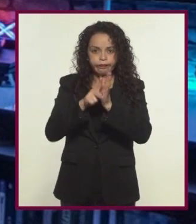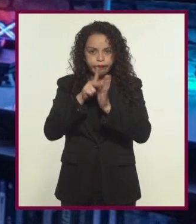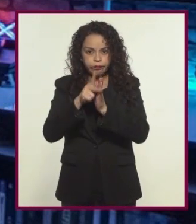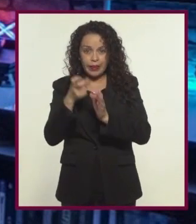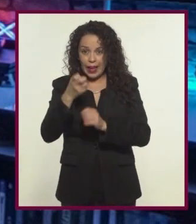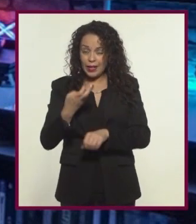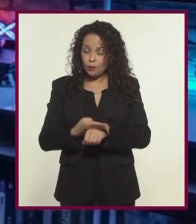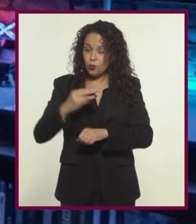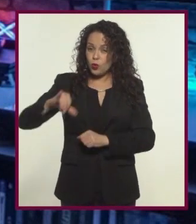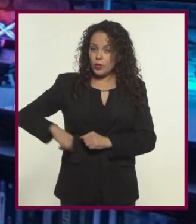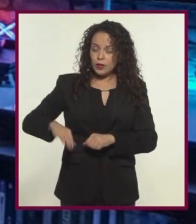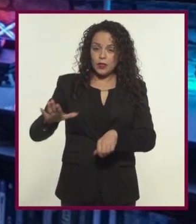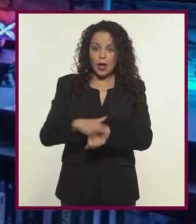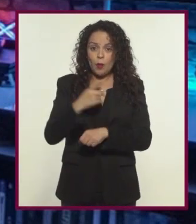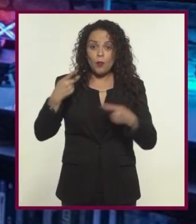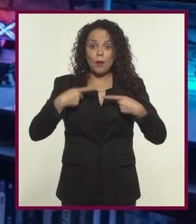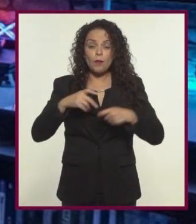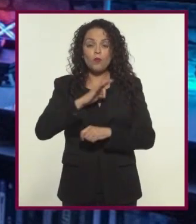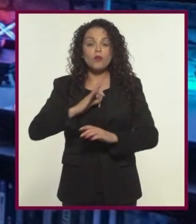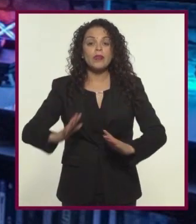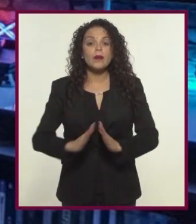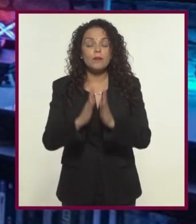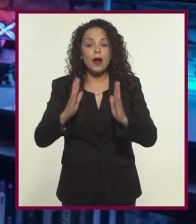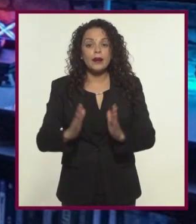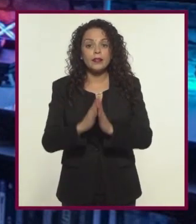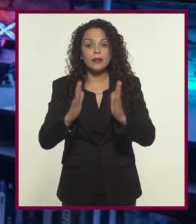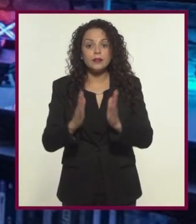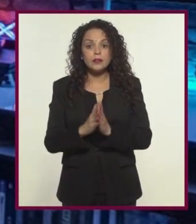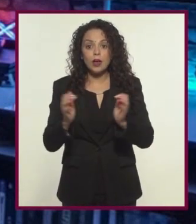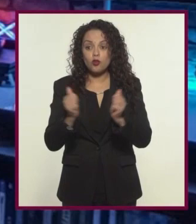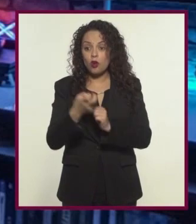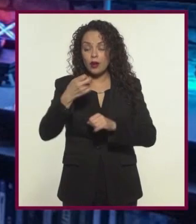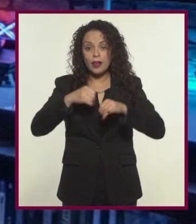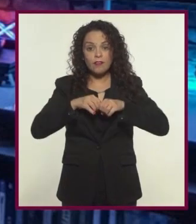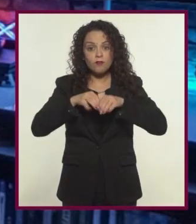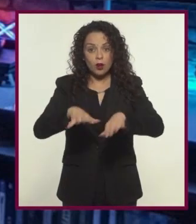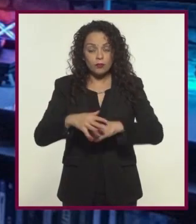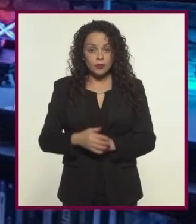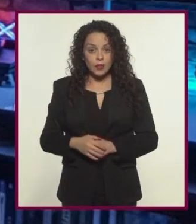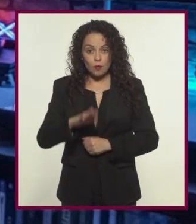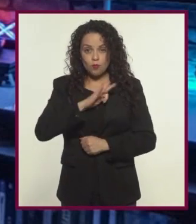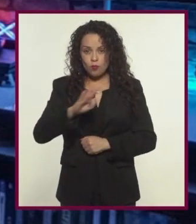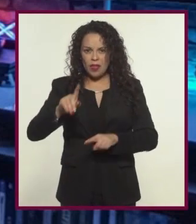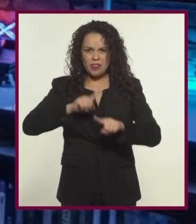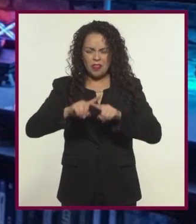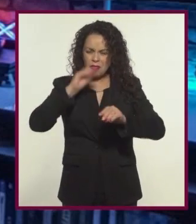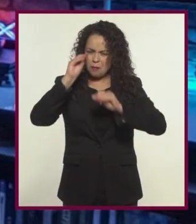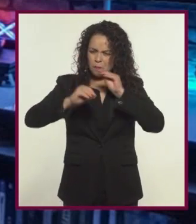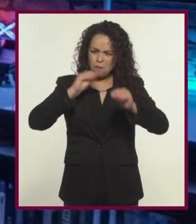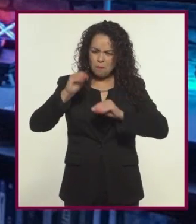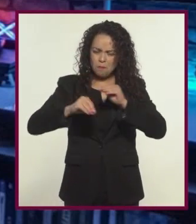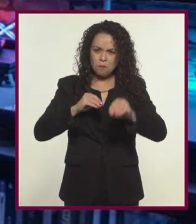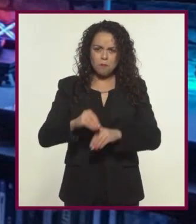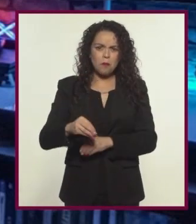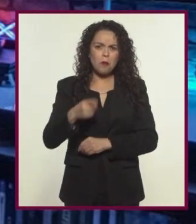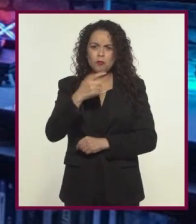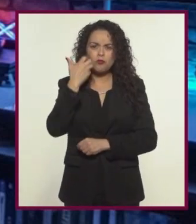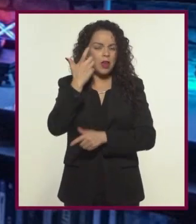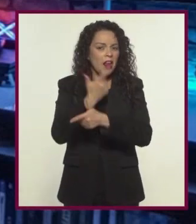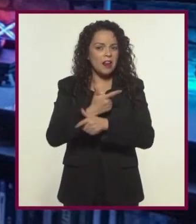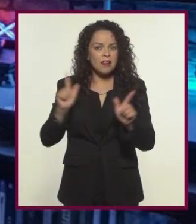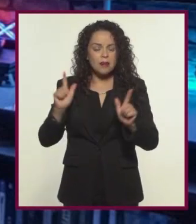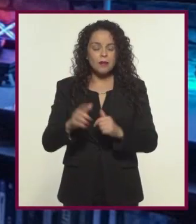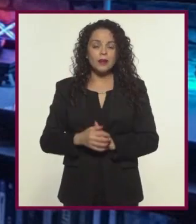Lo interesante de esta plataforma es que el espectador puede participar directamente en los contenidos y crear tantas